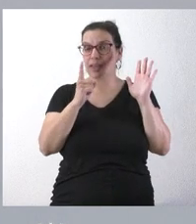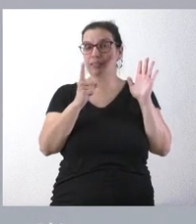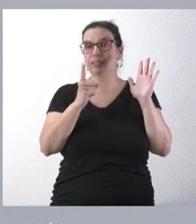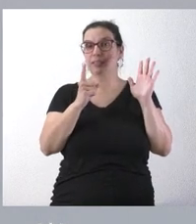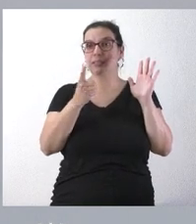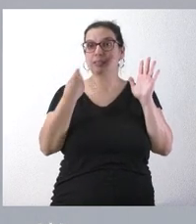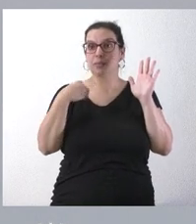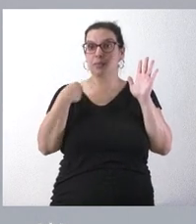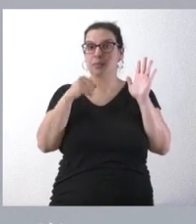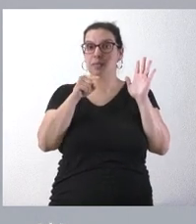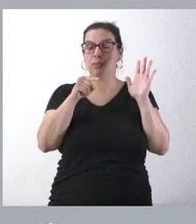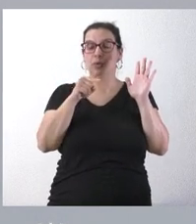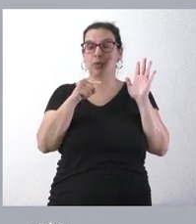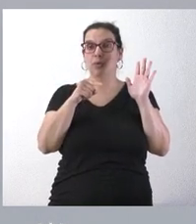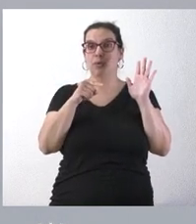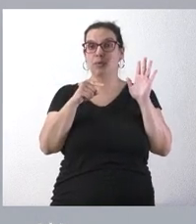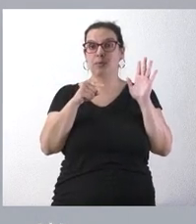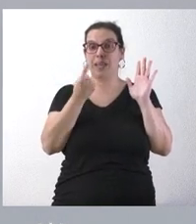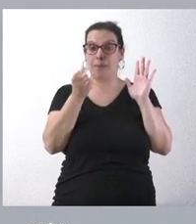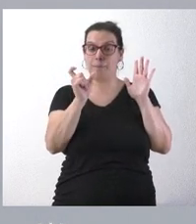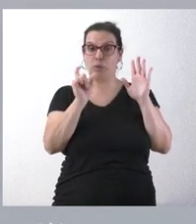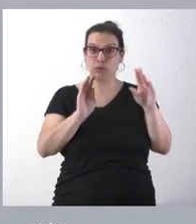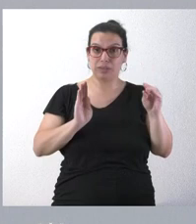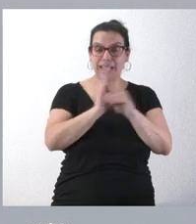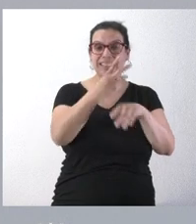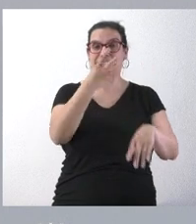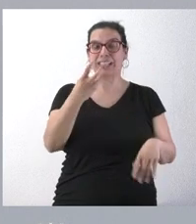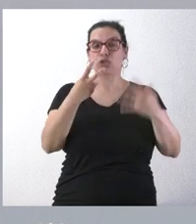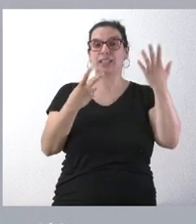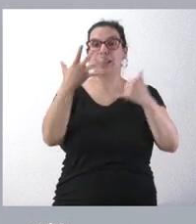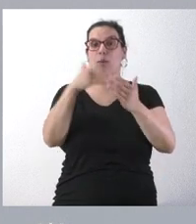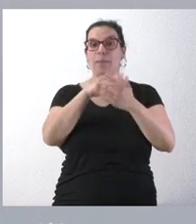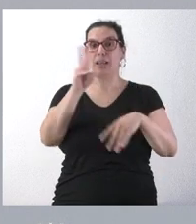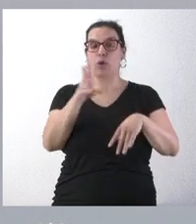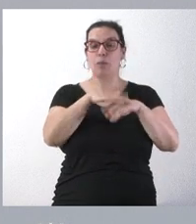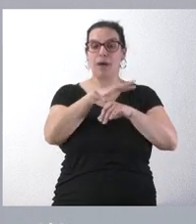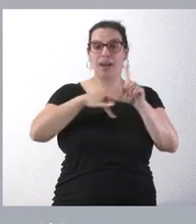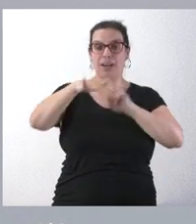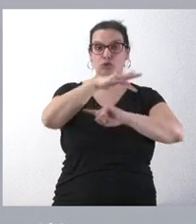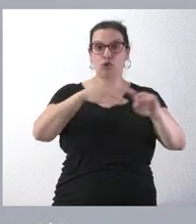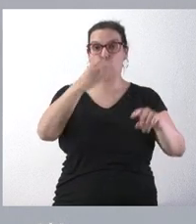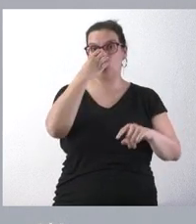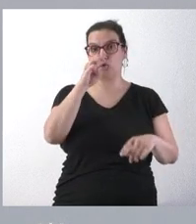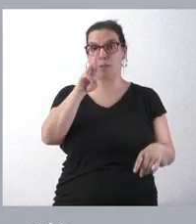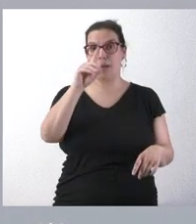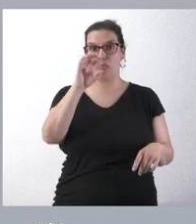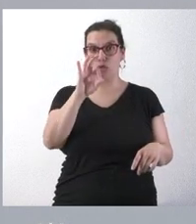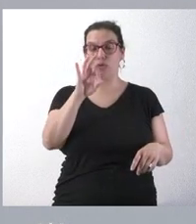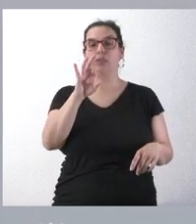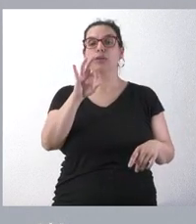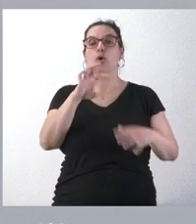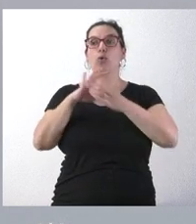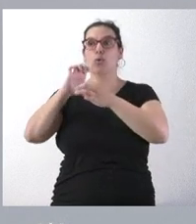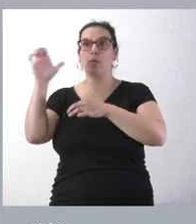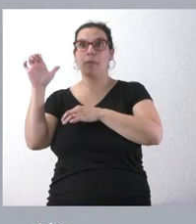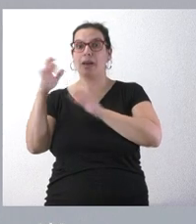este importe de 375.000 euros para el hábitat de los opardos haya sido financiado por la Unión Europea y lo que